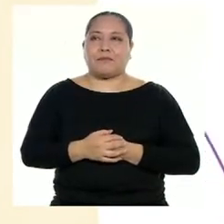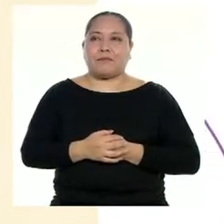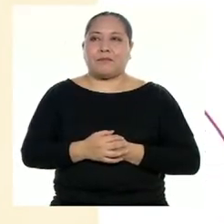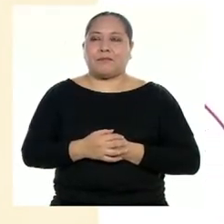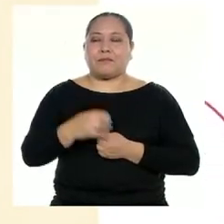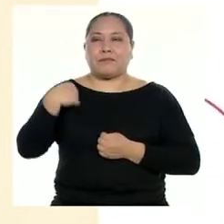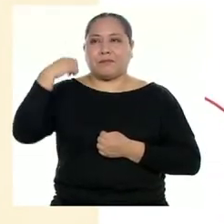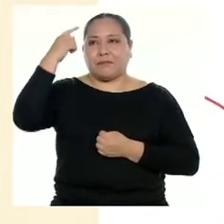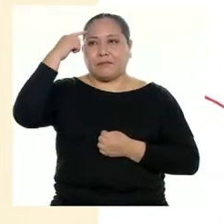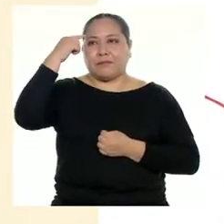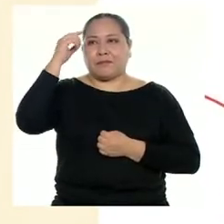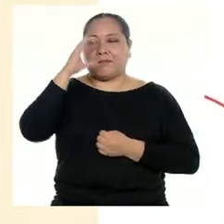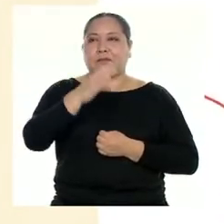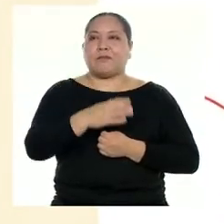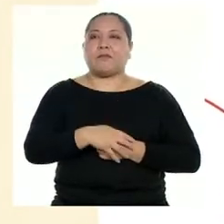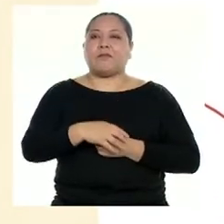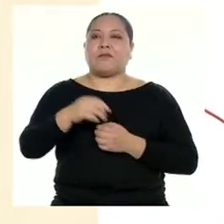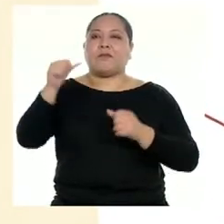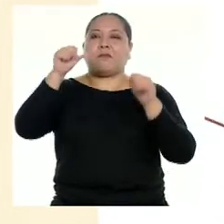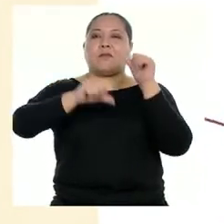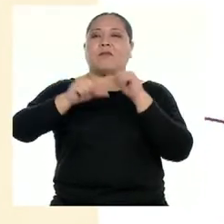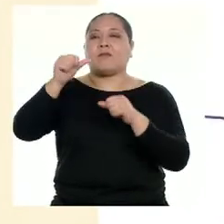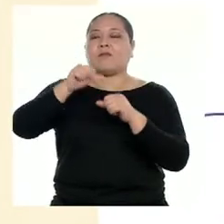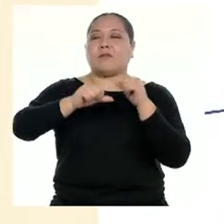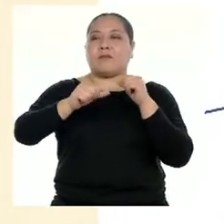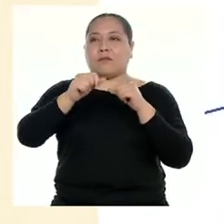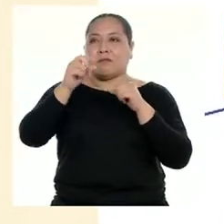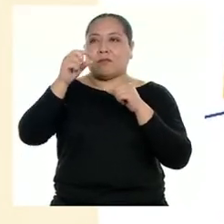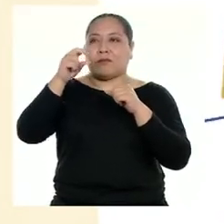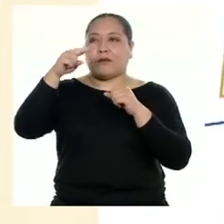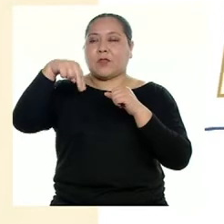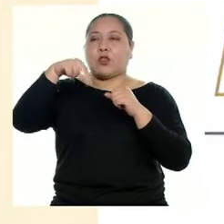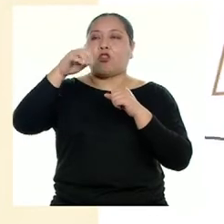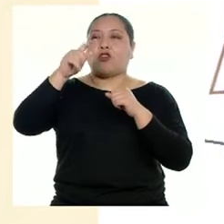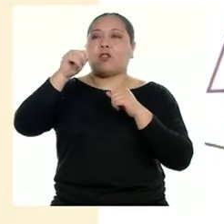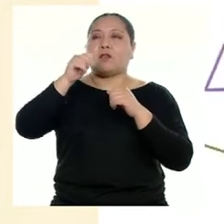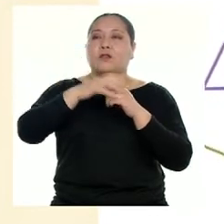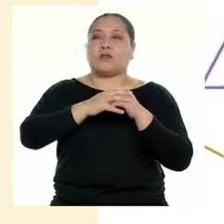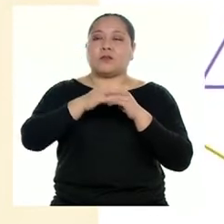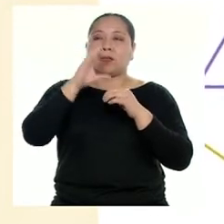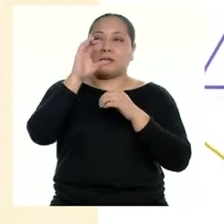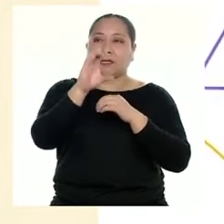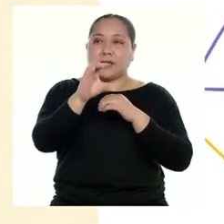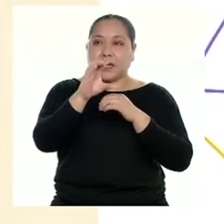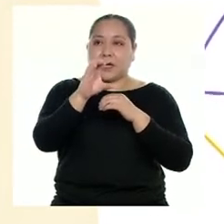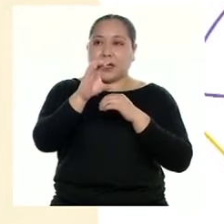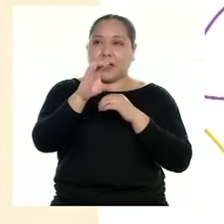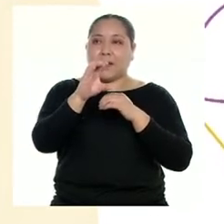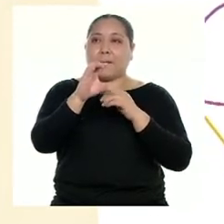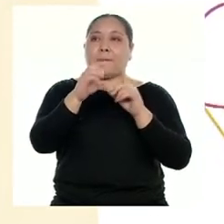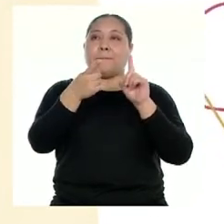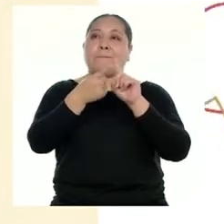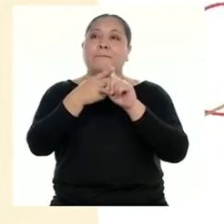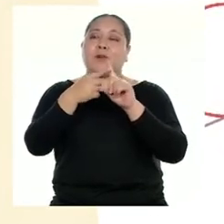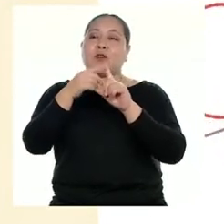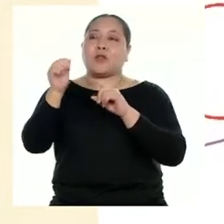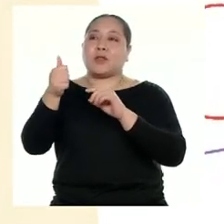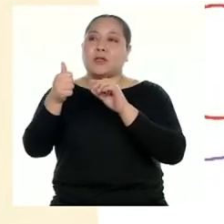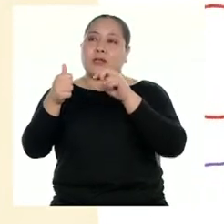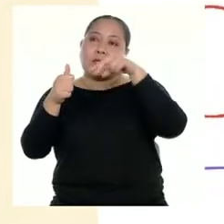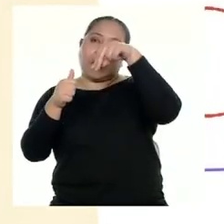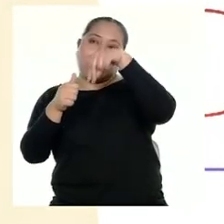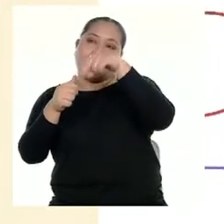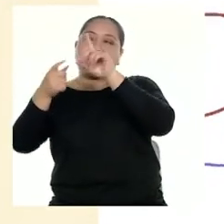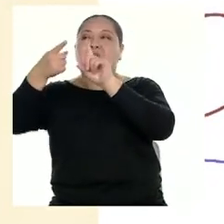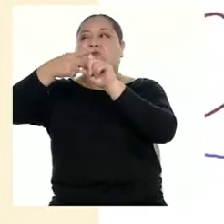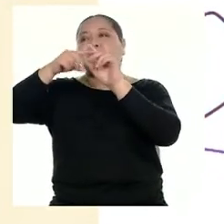Considerando que una notación científica es igual al coeficiente c por 10 elevado al exponente n positivo o